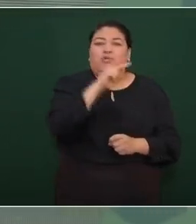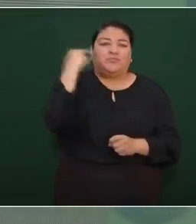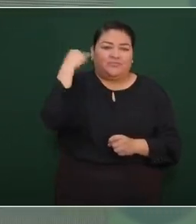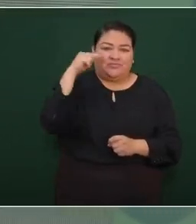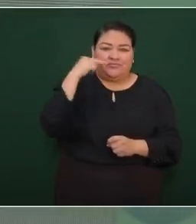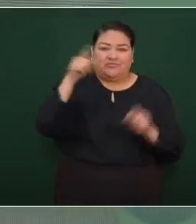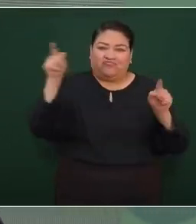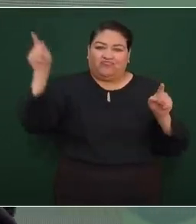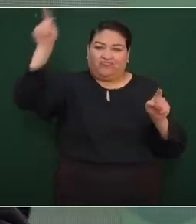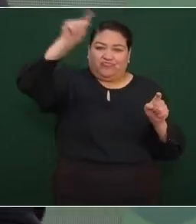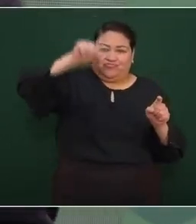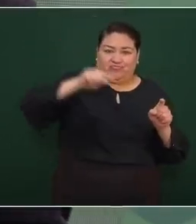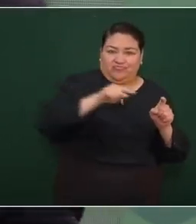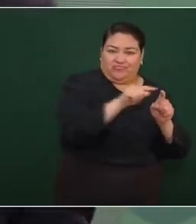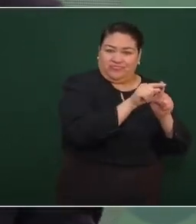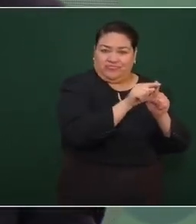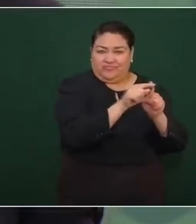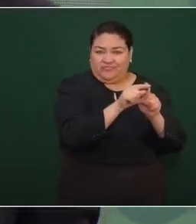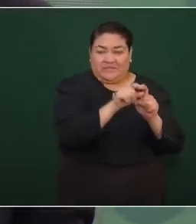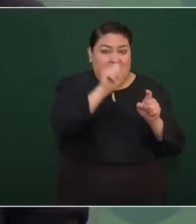hasta Medias Aguas